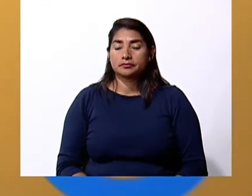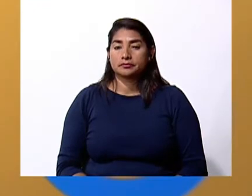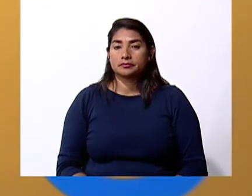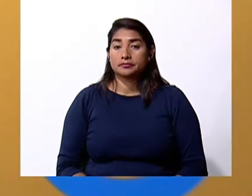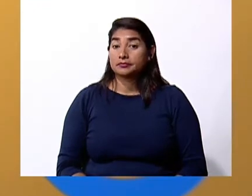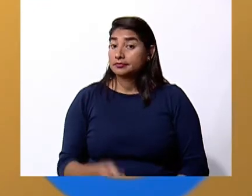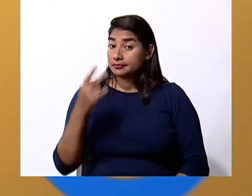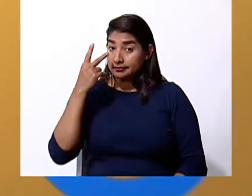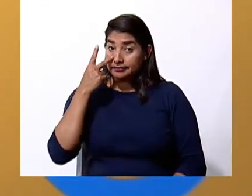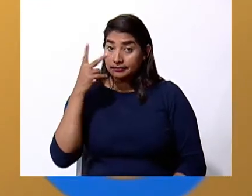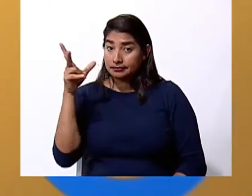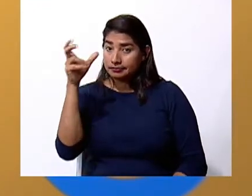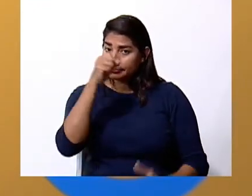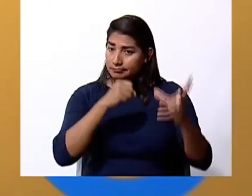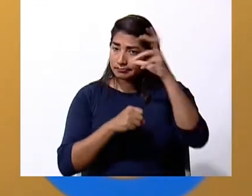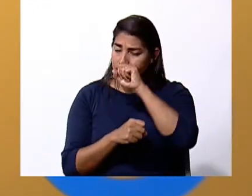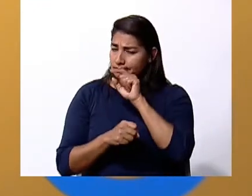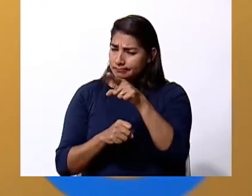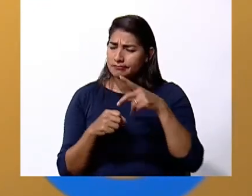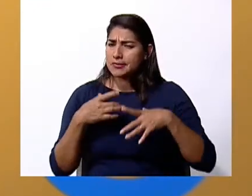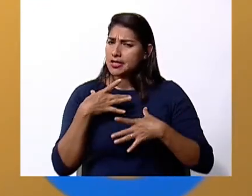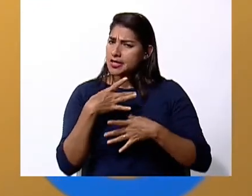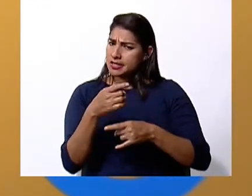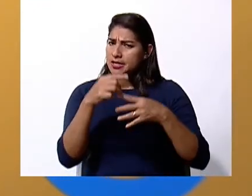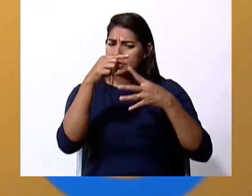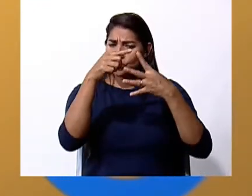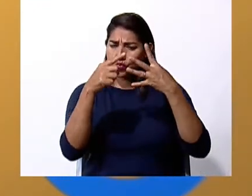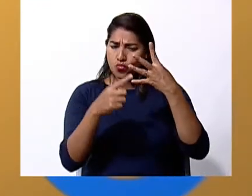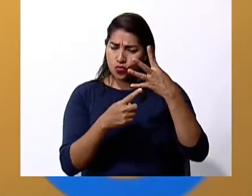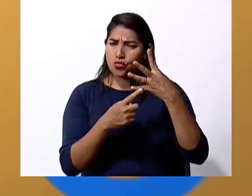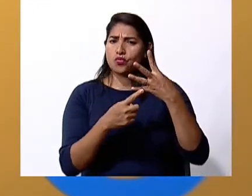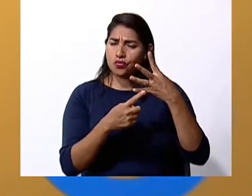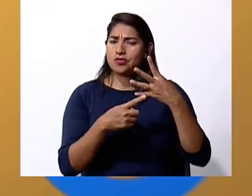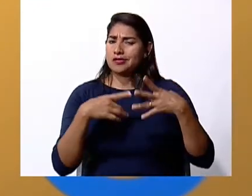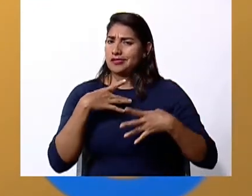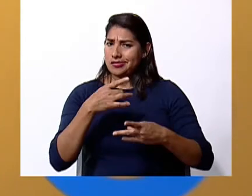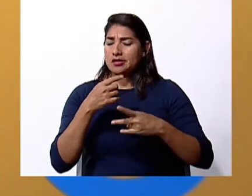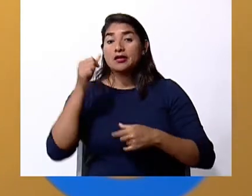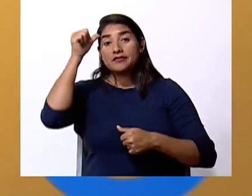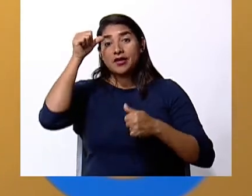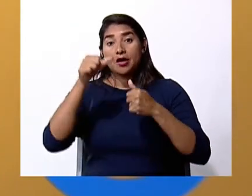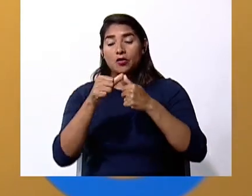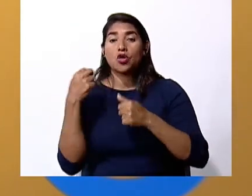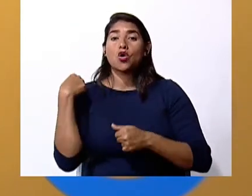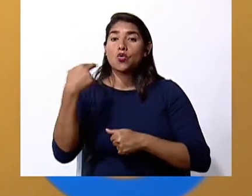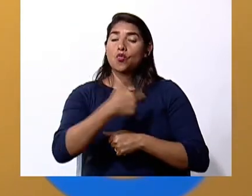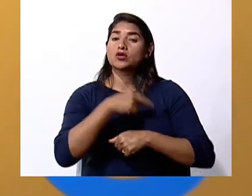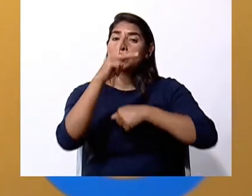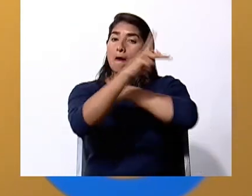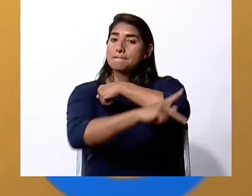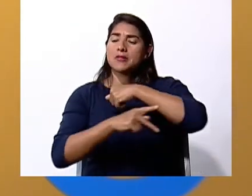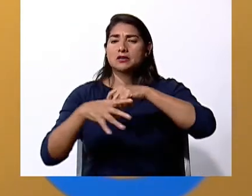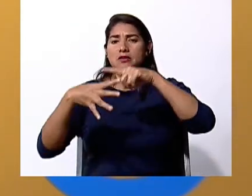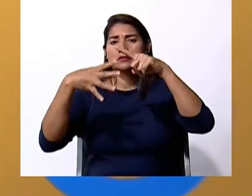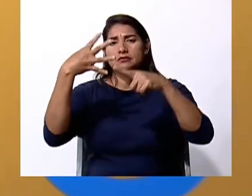¿Vieron? Qué interesante ¿verdad? Los elementos. Recuerden que en nuestro país tenemos cuatro tipos de clima que es el clima